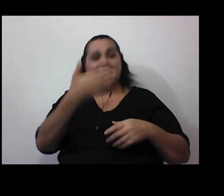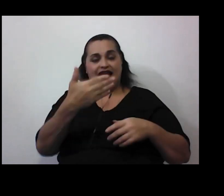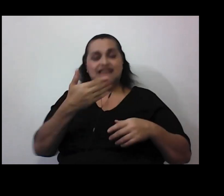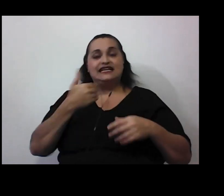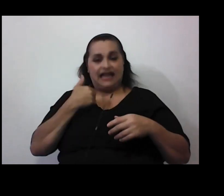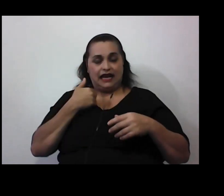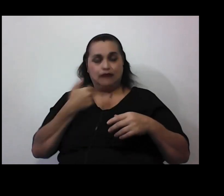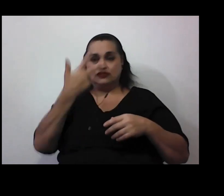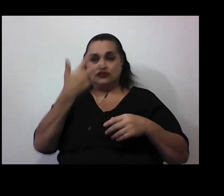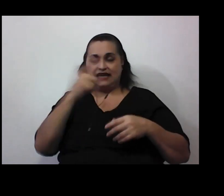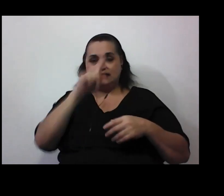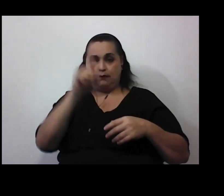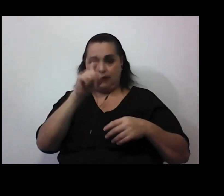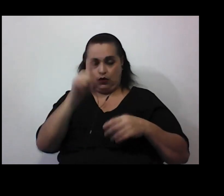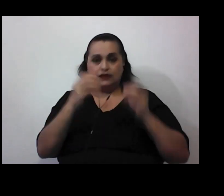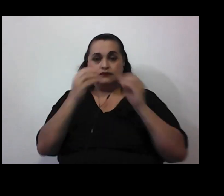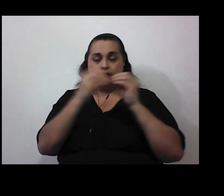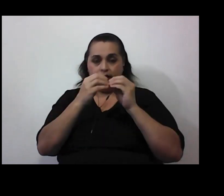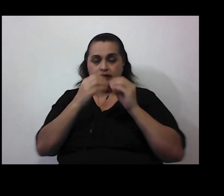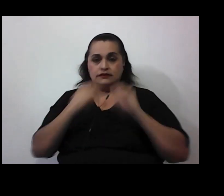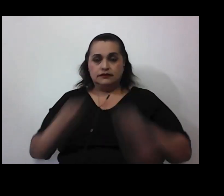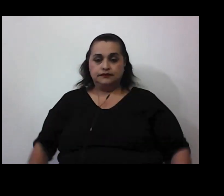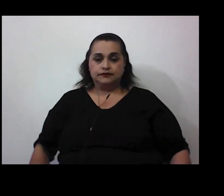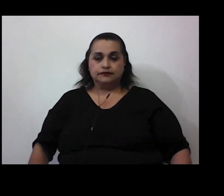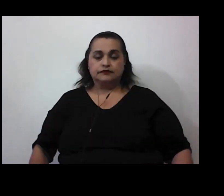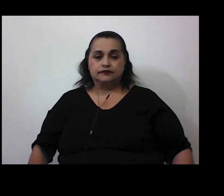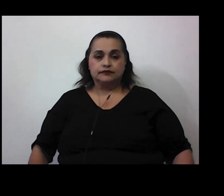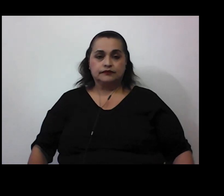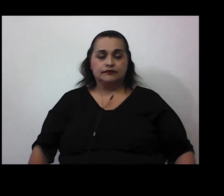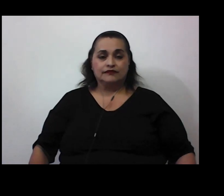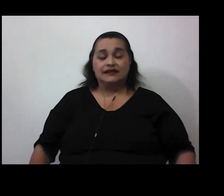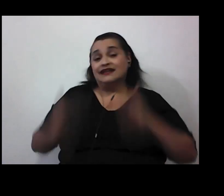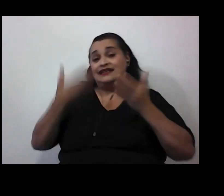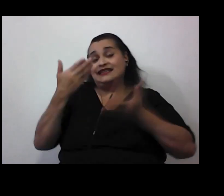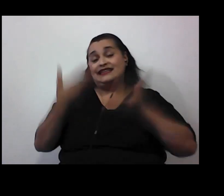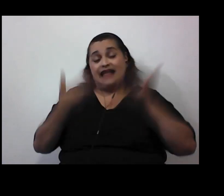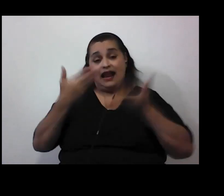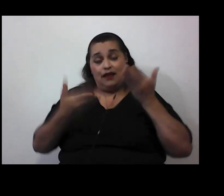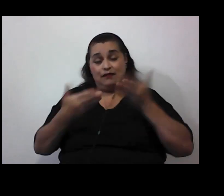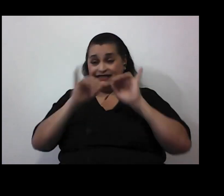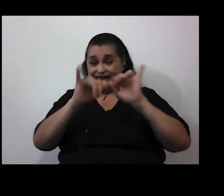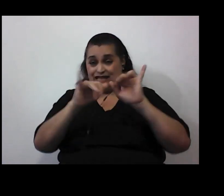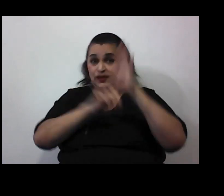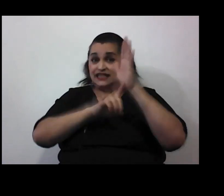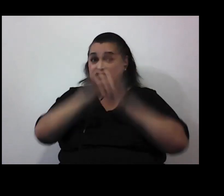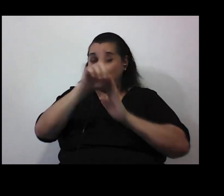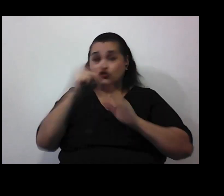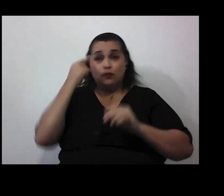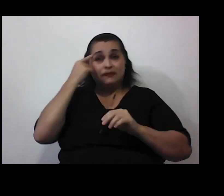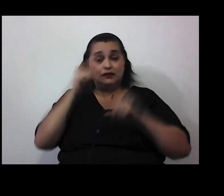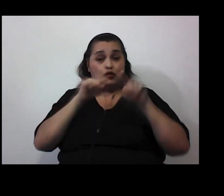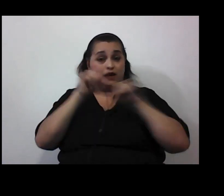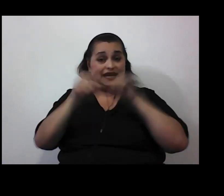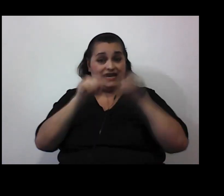tres preguntas más pues quizás esto del desarrollo del pensamiento crítico por lo menos en